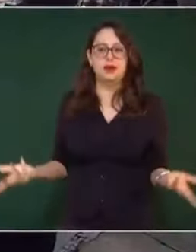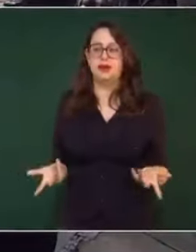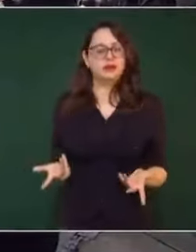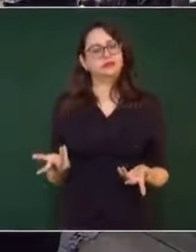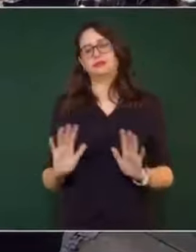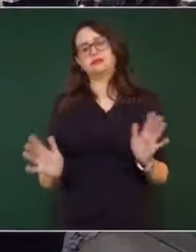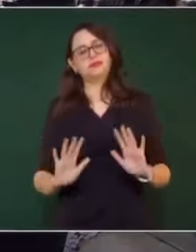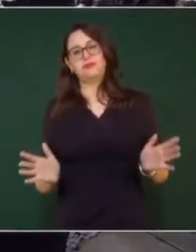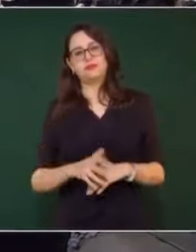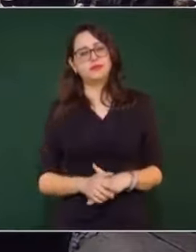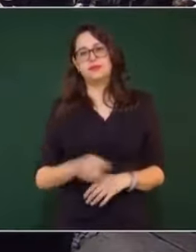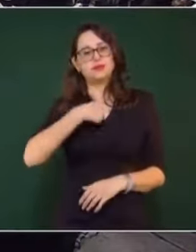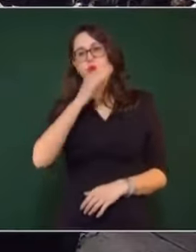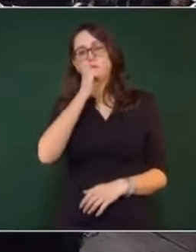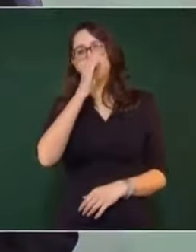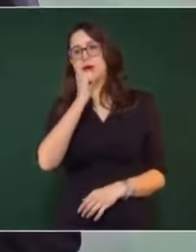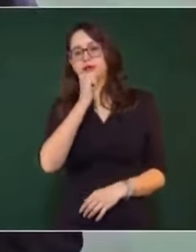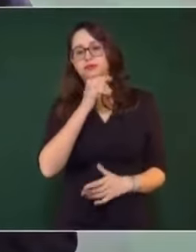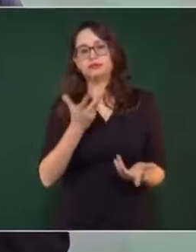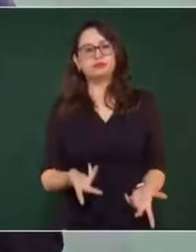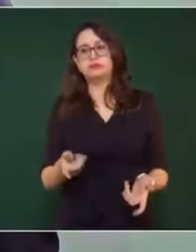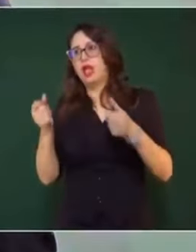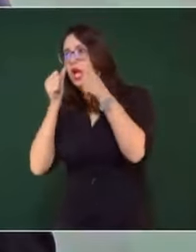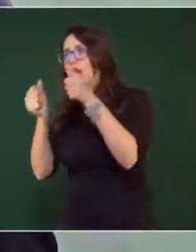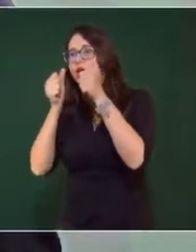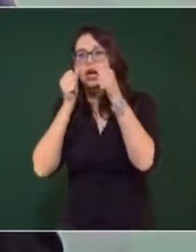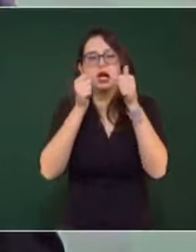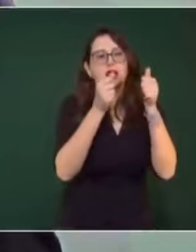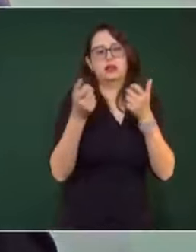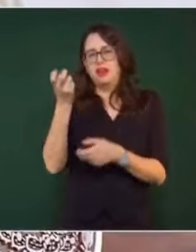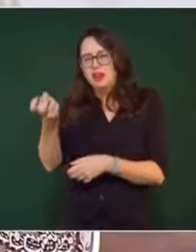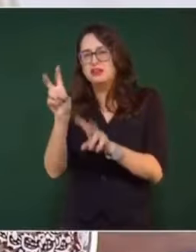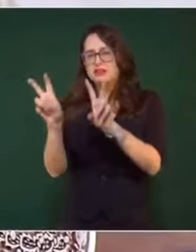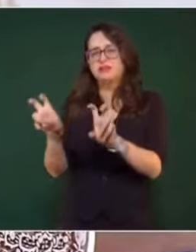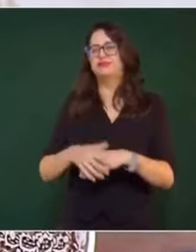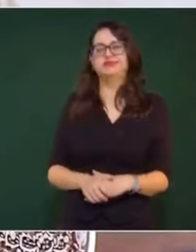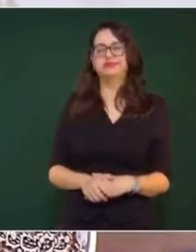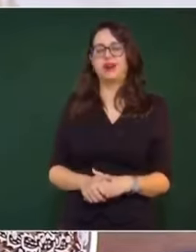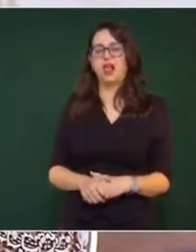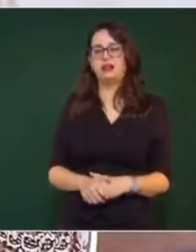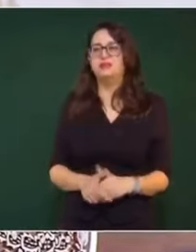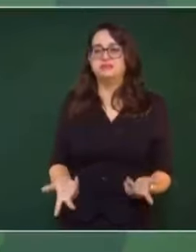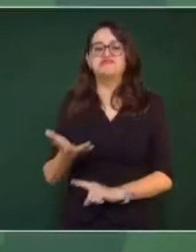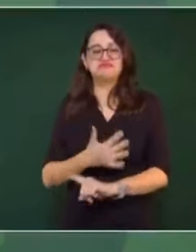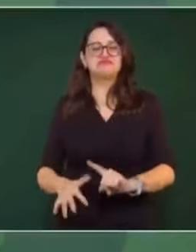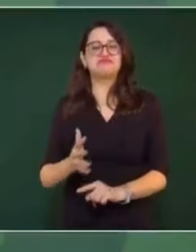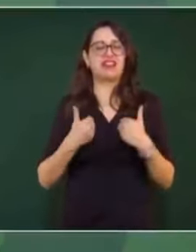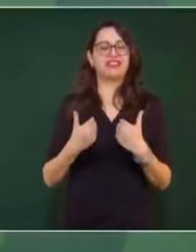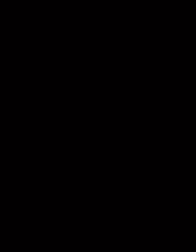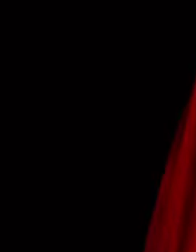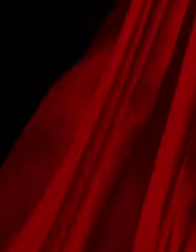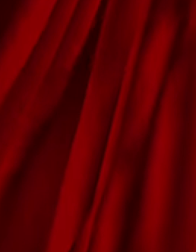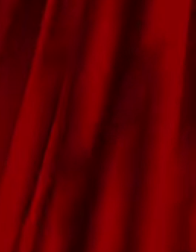Entonces, no es para estarse molestando, hay que entender las cosas como son. Ahora sí, hay que entender las circunstancias.